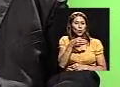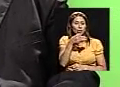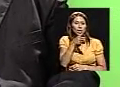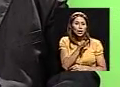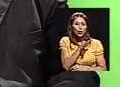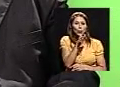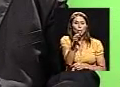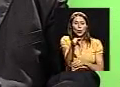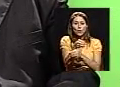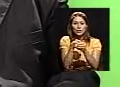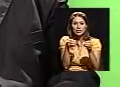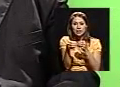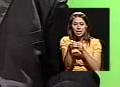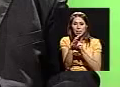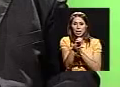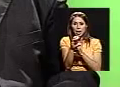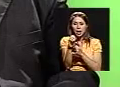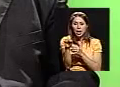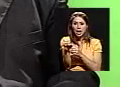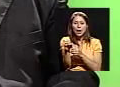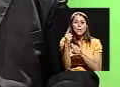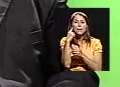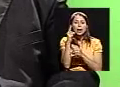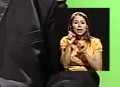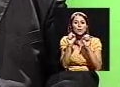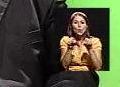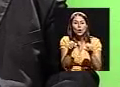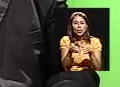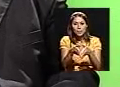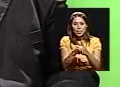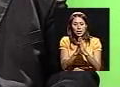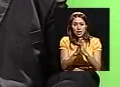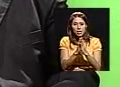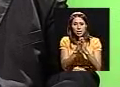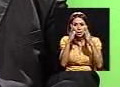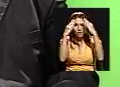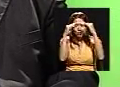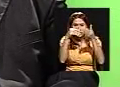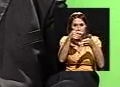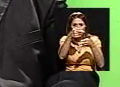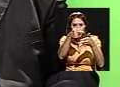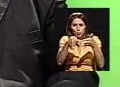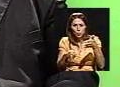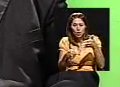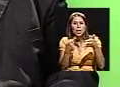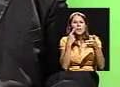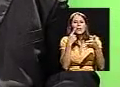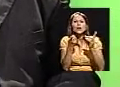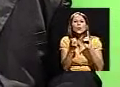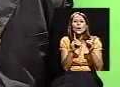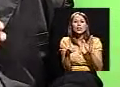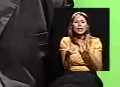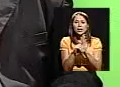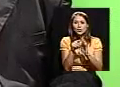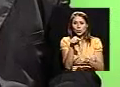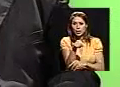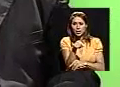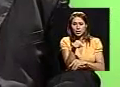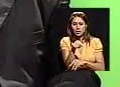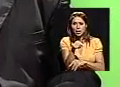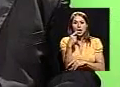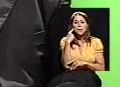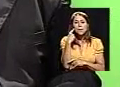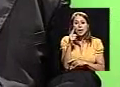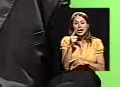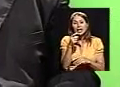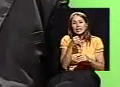sucursal de la caja más cercana para que pueda obtener un reporte con la proyección de derecho para que en el evento